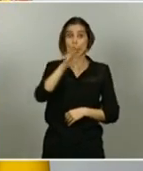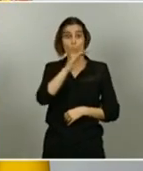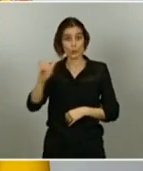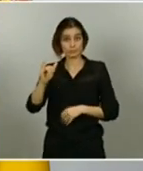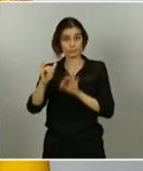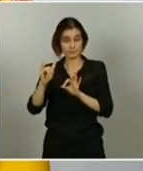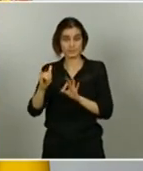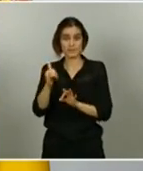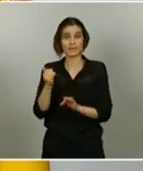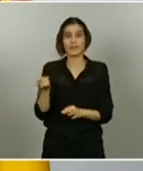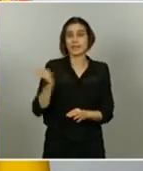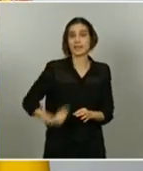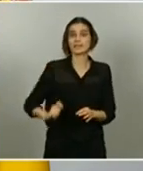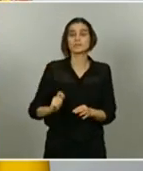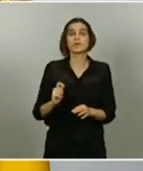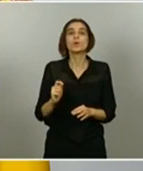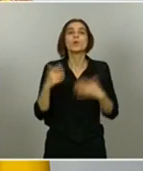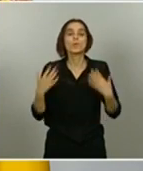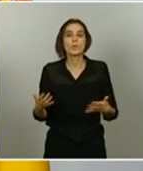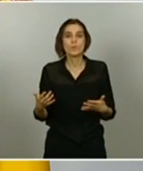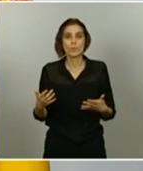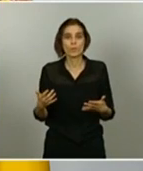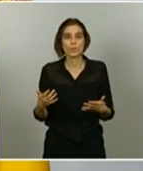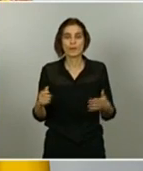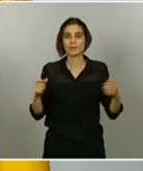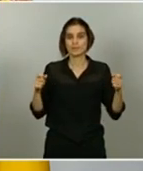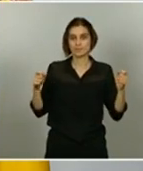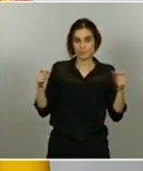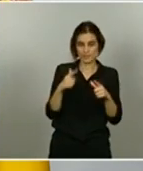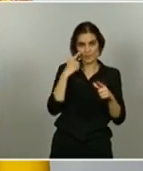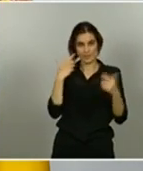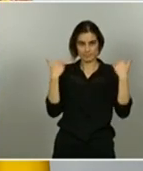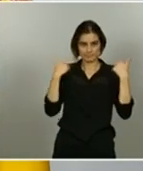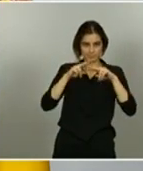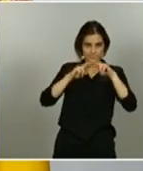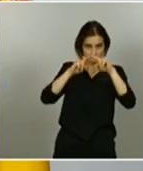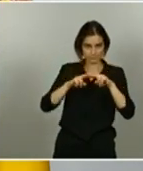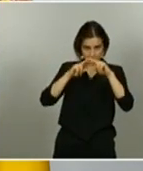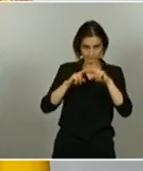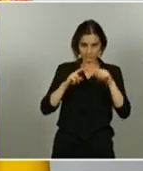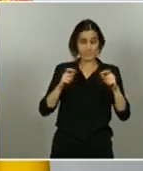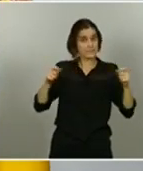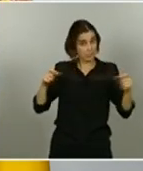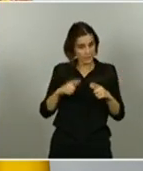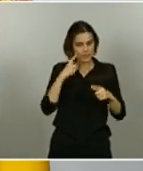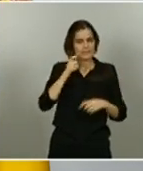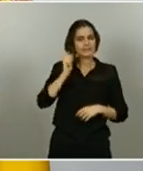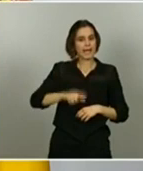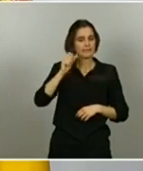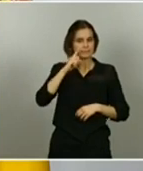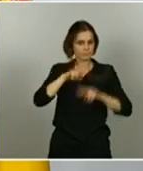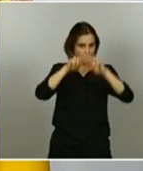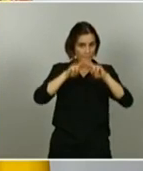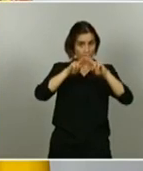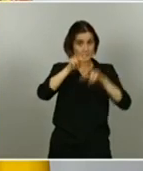del mantenimiento de la situación de falta de ingresos que hará la Seguridad Social. Es decir, la Seguridad Social comprobará de manera regular que, efectivamente, esa persona o unidad de